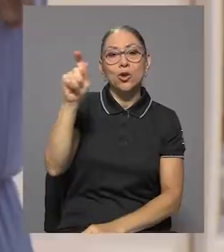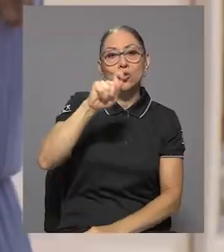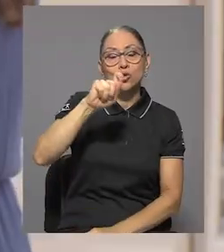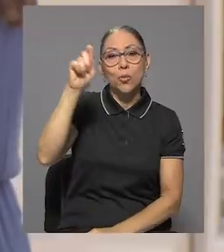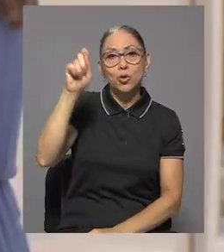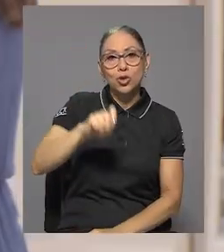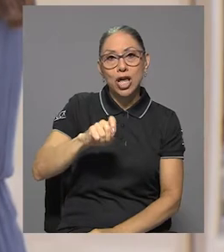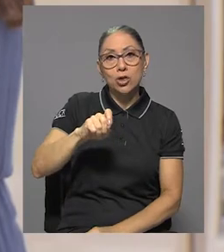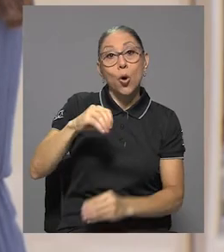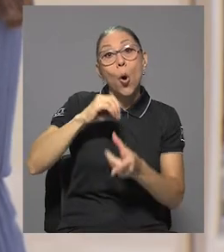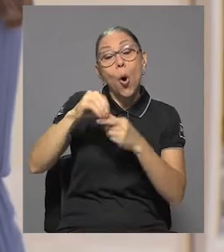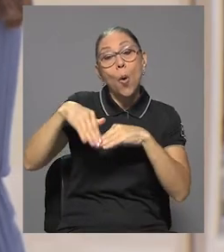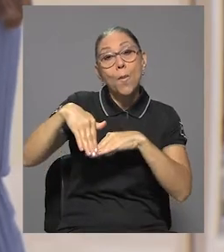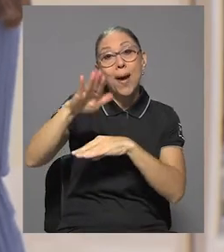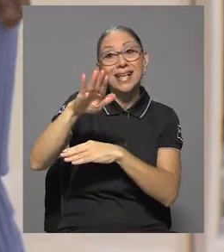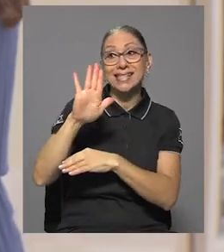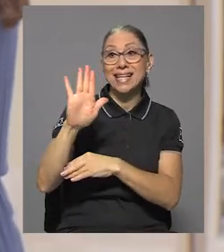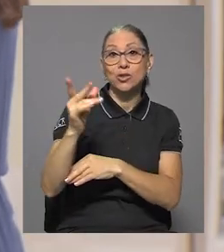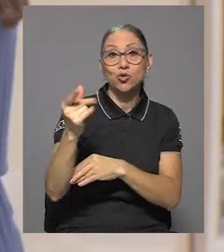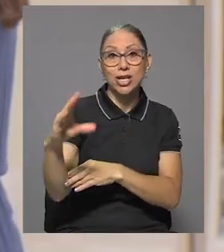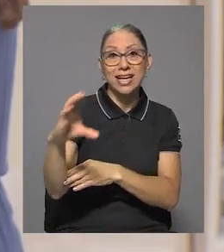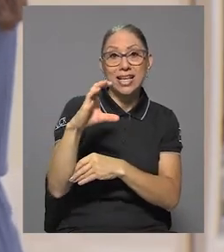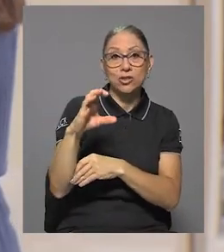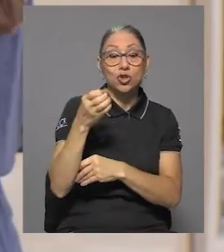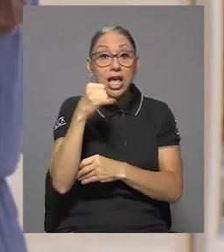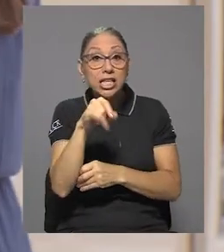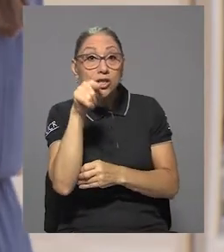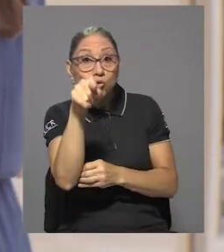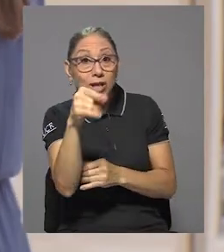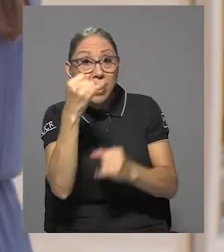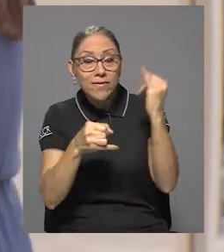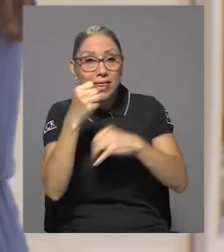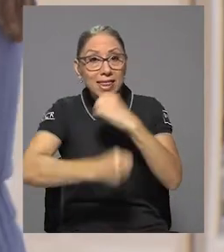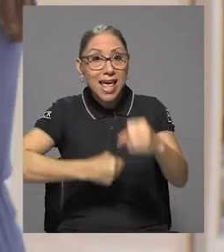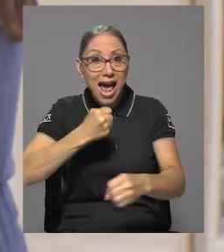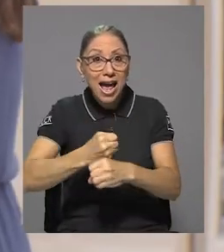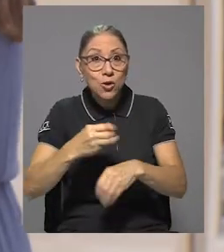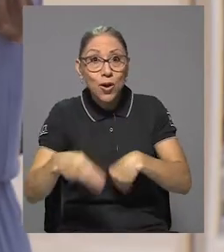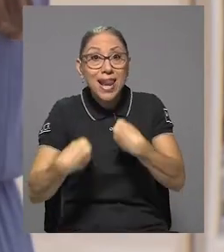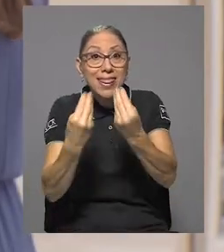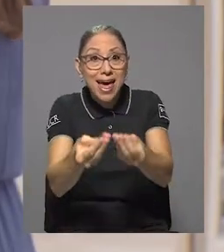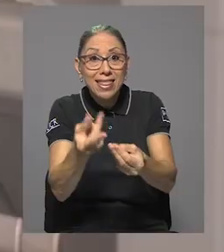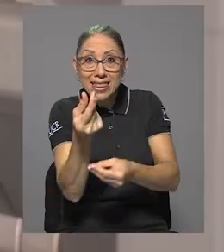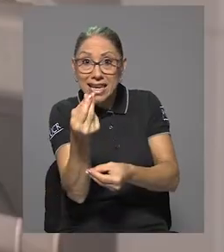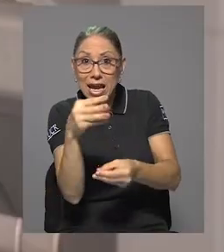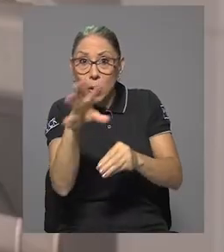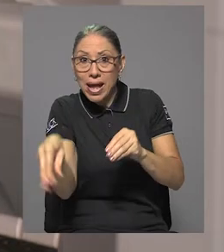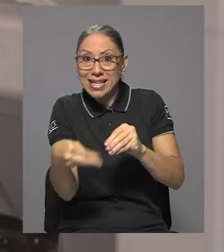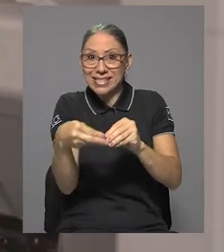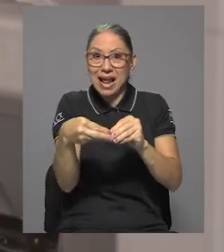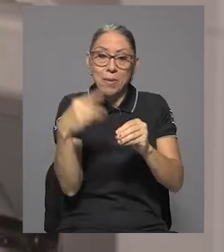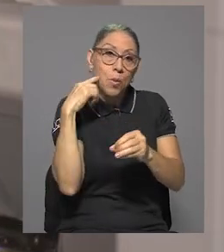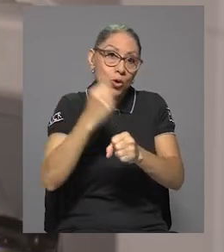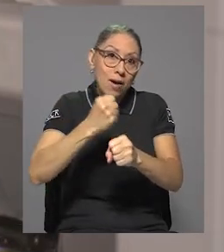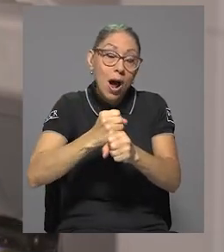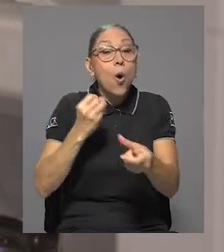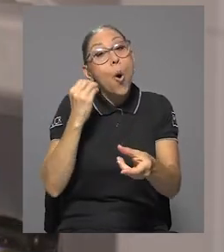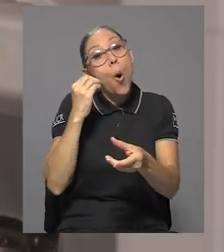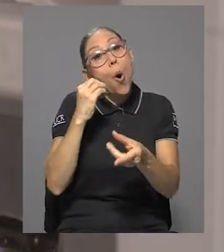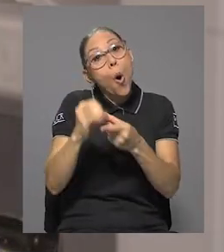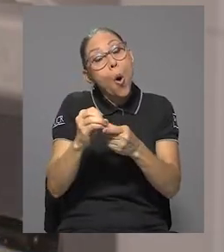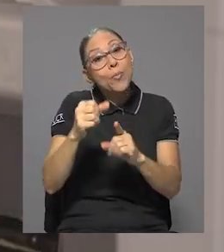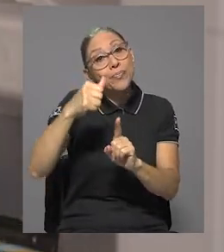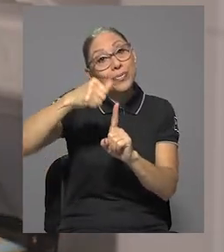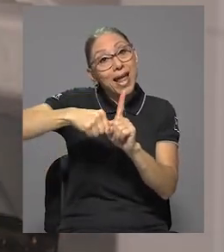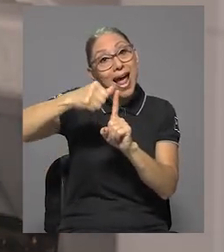Si usted es de las personas que a fin de año recibe dinero extra por los trabajos que realiza o recibe a Guinaldo, lo